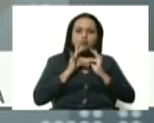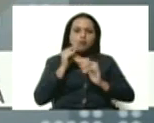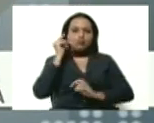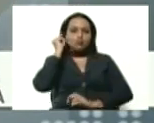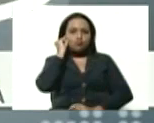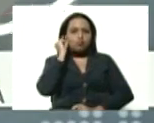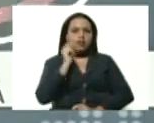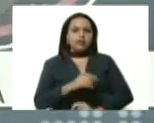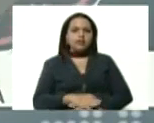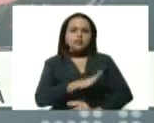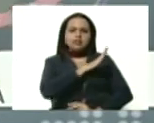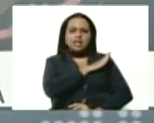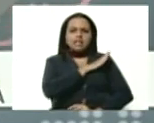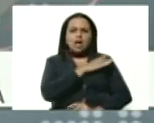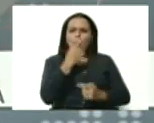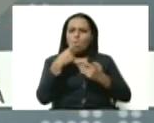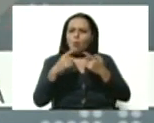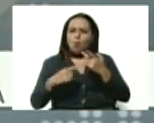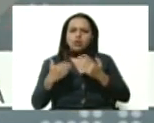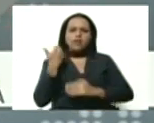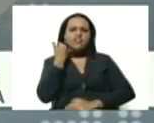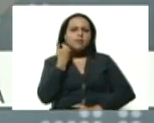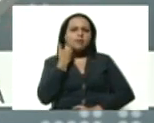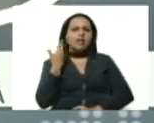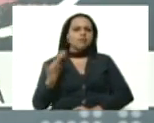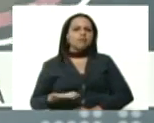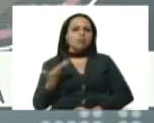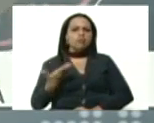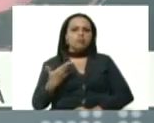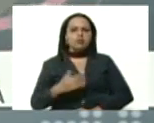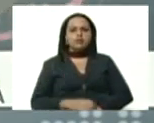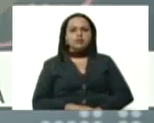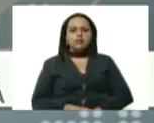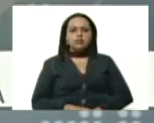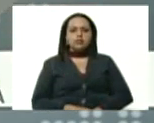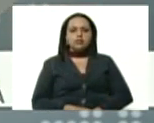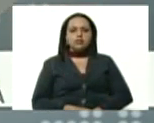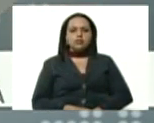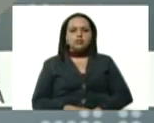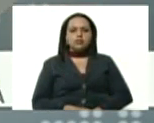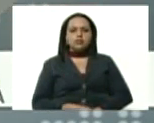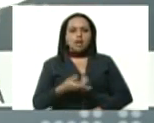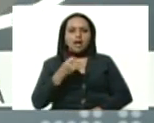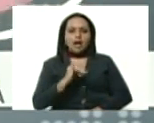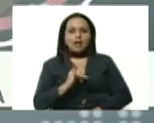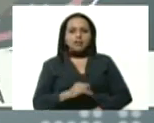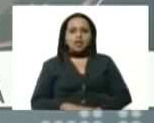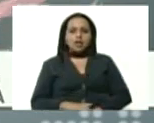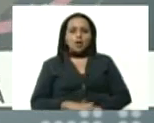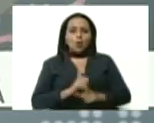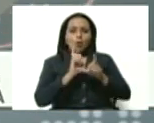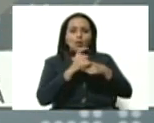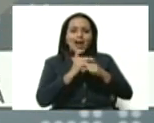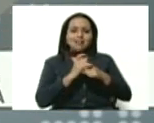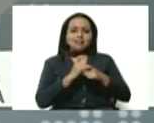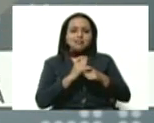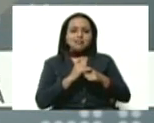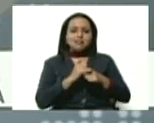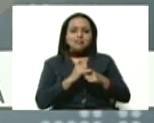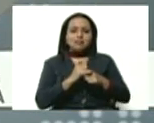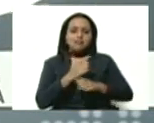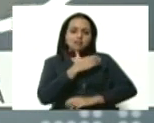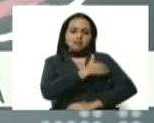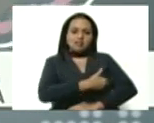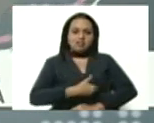Esta señora tenía otras afectaciones importantes en su salud, incluido un cáncer de mama tratado. El